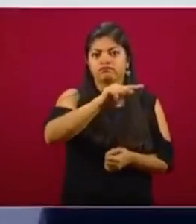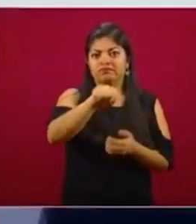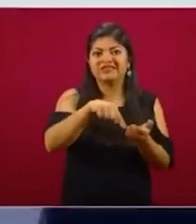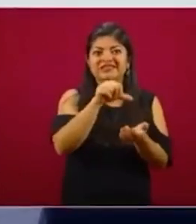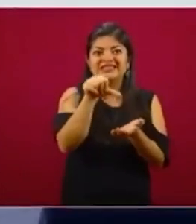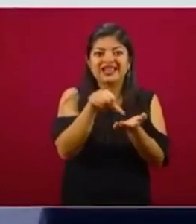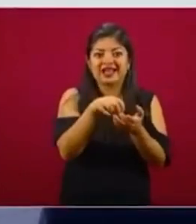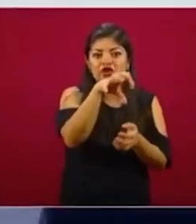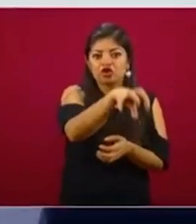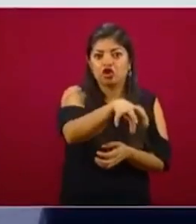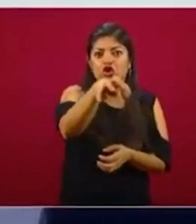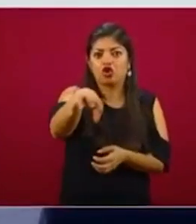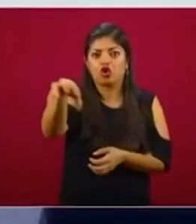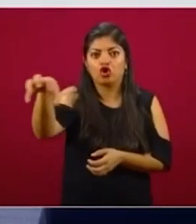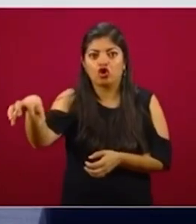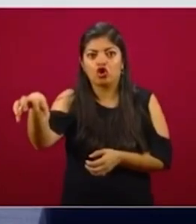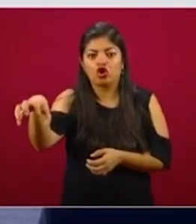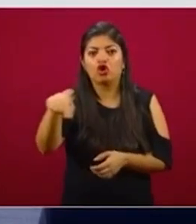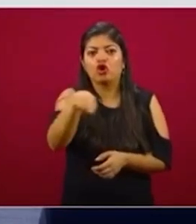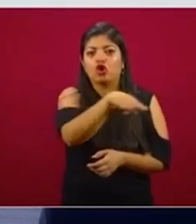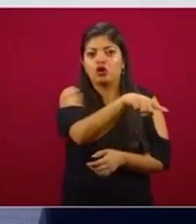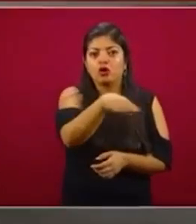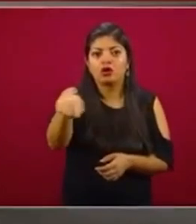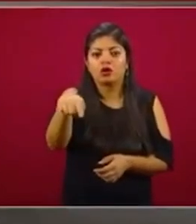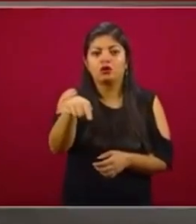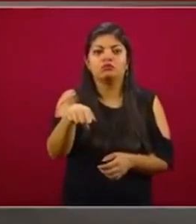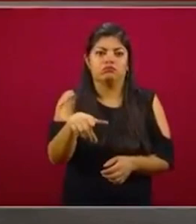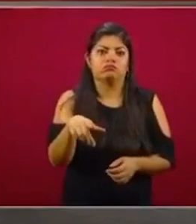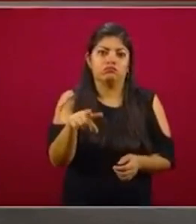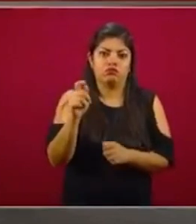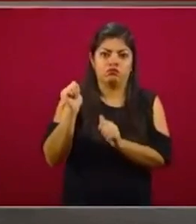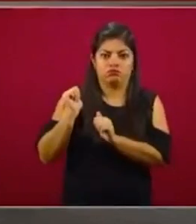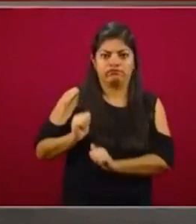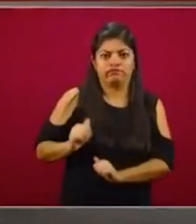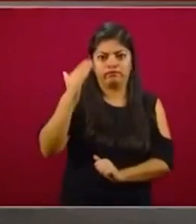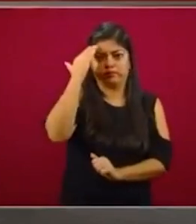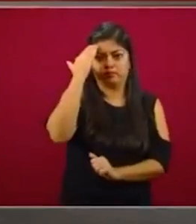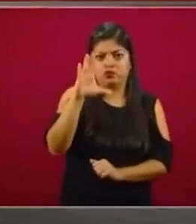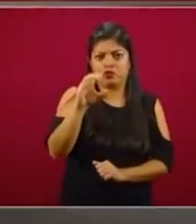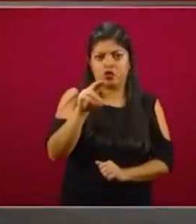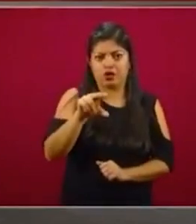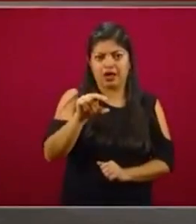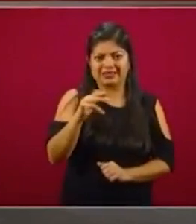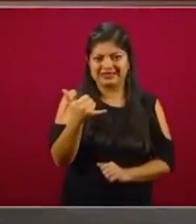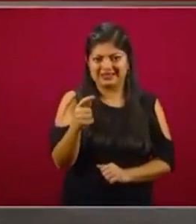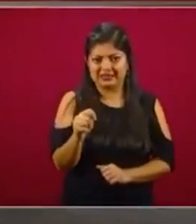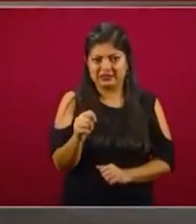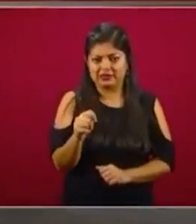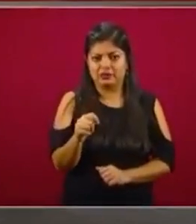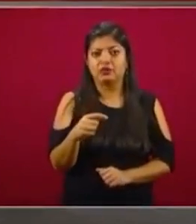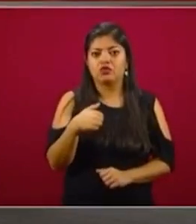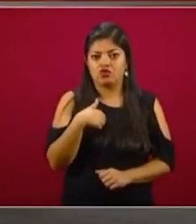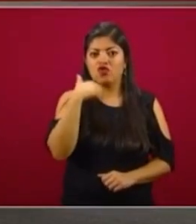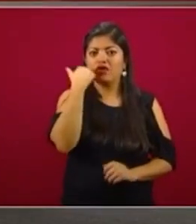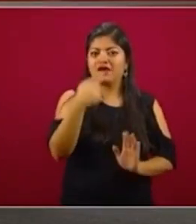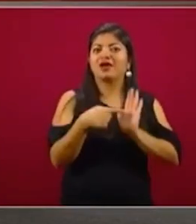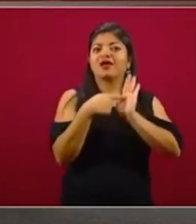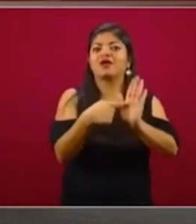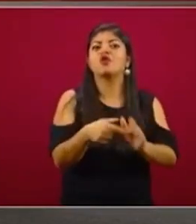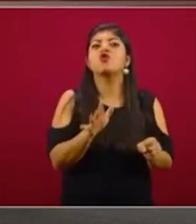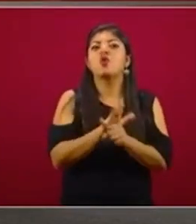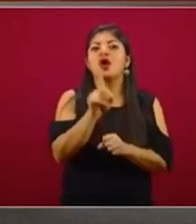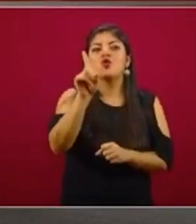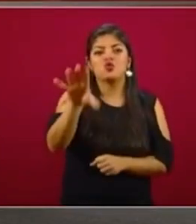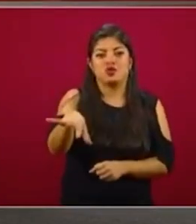que coordina el propio CONACYT. El día de hoy les vamos a presentar uno de estos esfuerzos, que es un